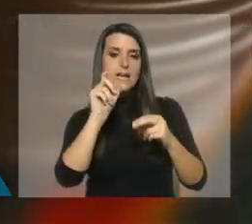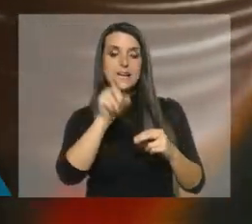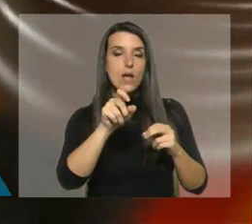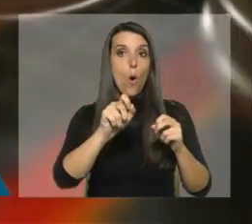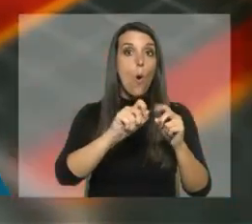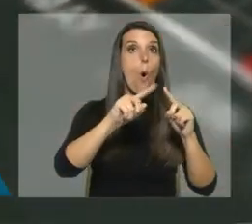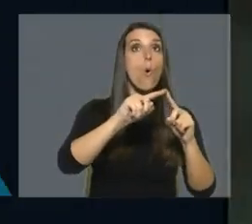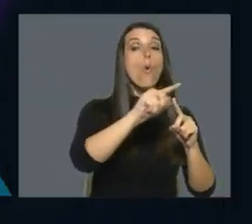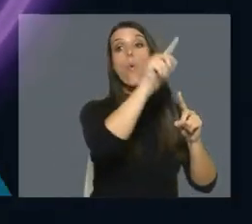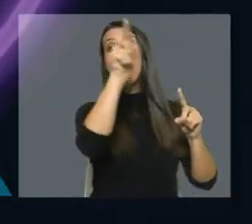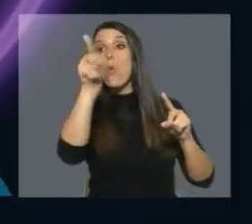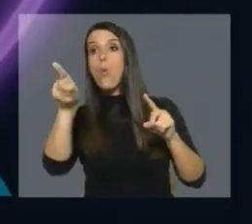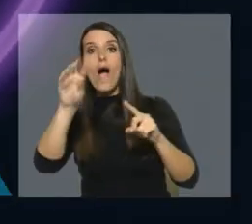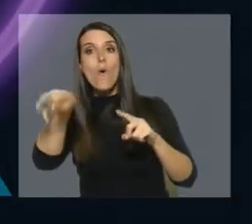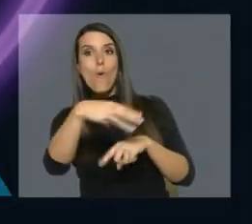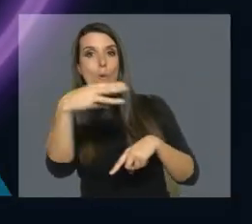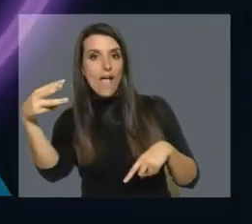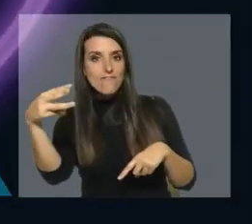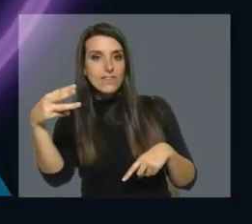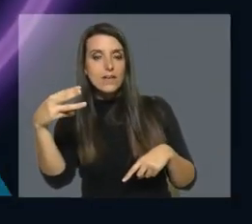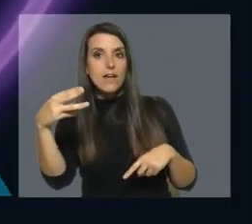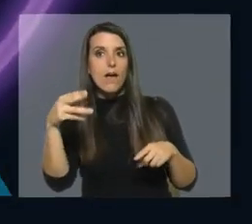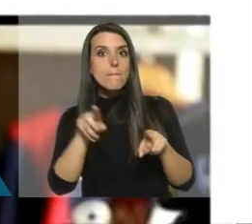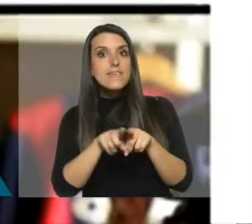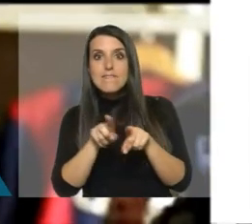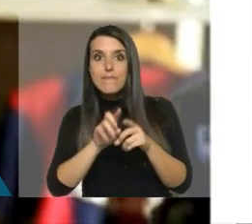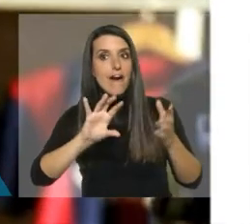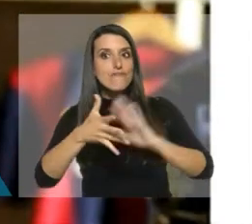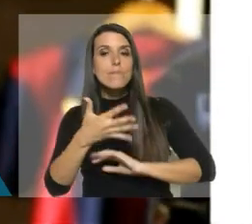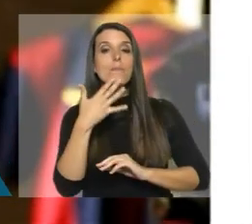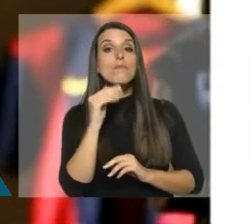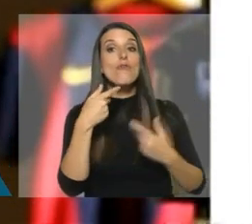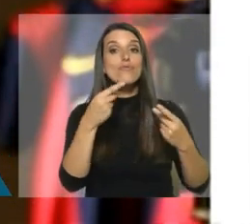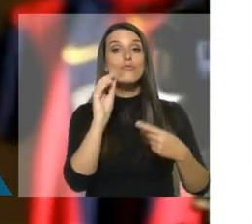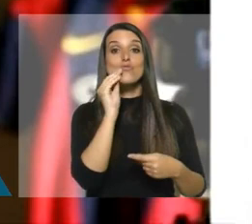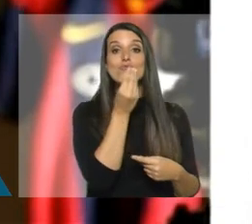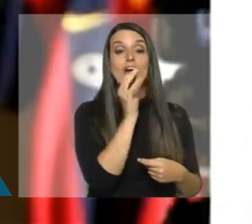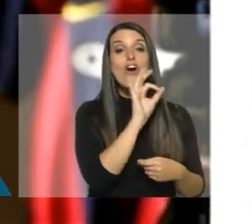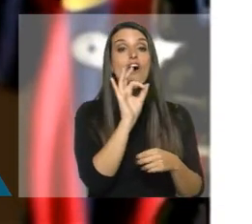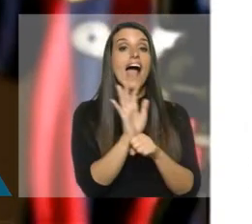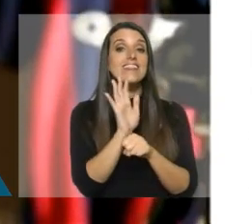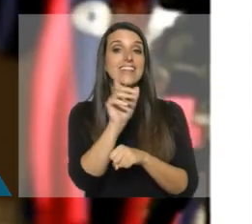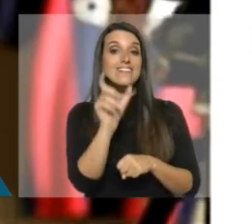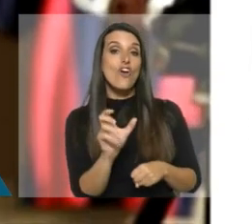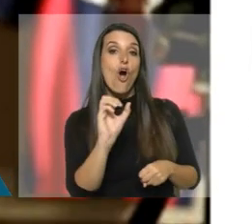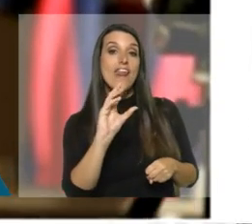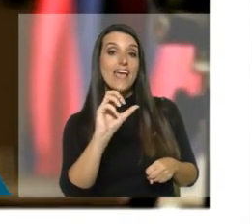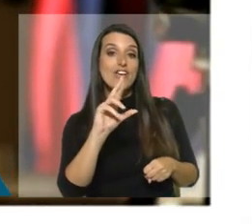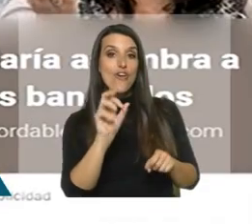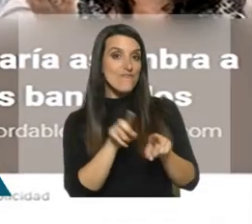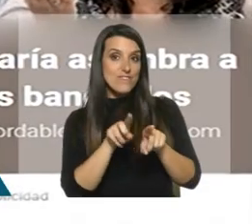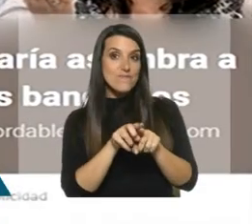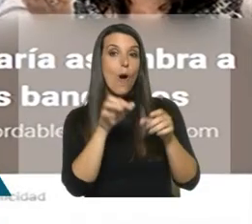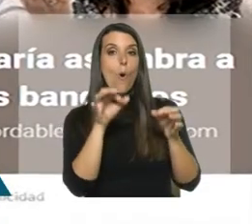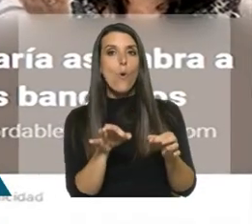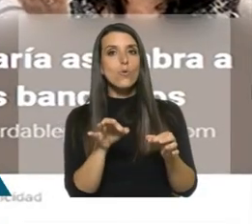sitio de criptomonedas. Falsedades idénticas fueron hechas con el futbolista Luis Suárez y con la actriz Natalia Oreiro. En este breve relato